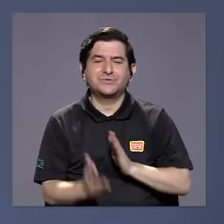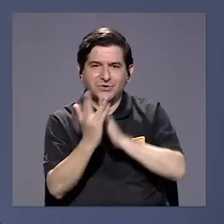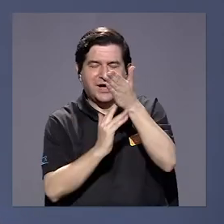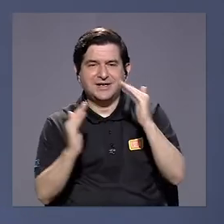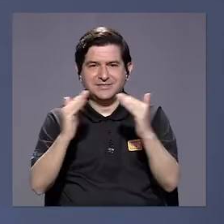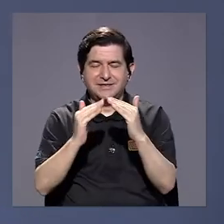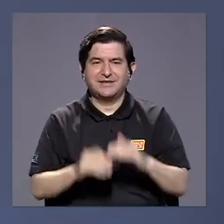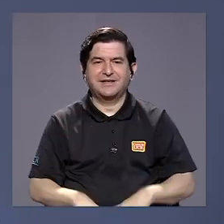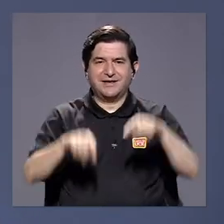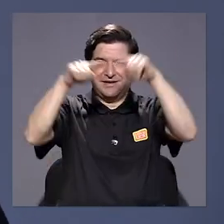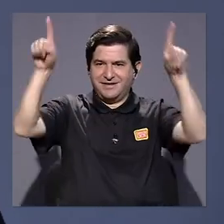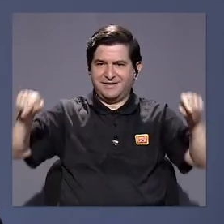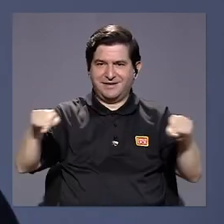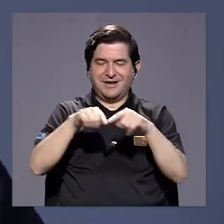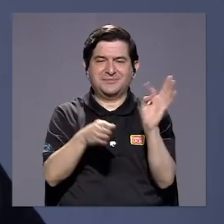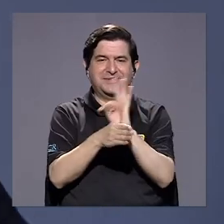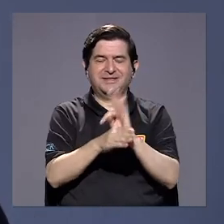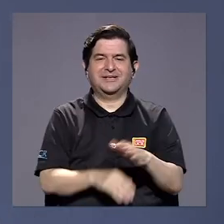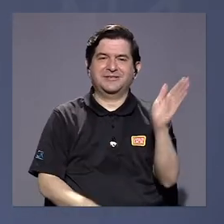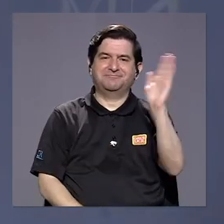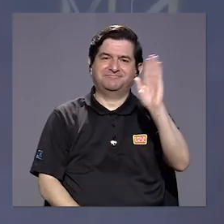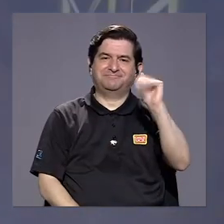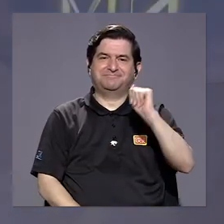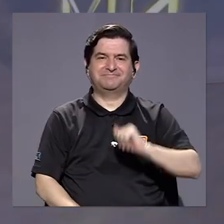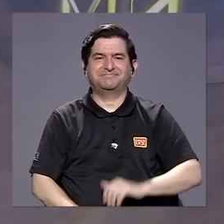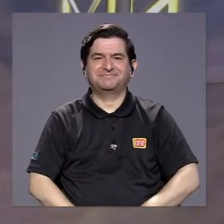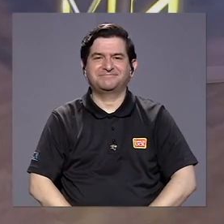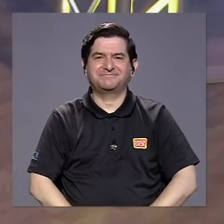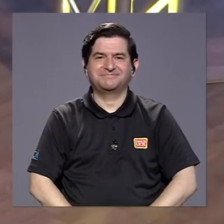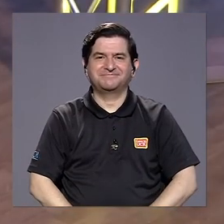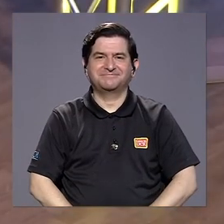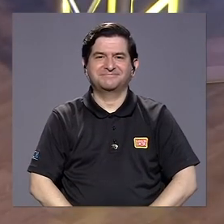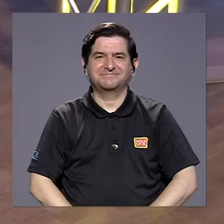casa en esta pantallita maravillosa hasta luego, adiós.